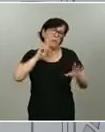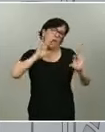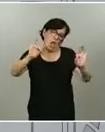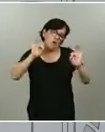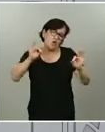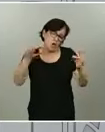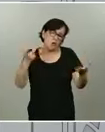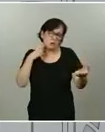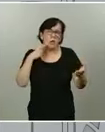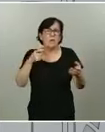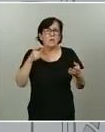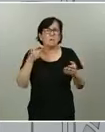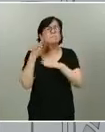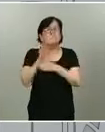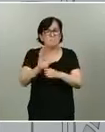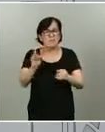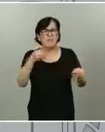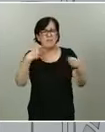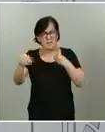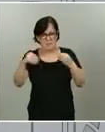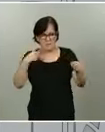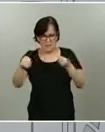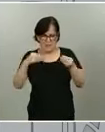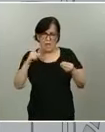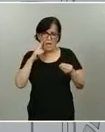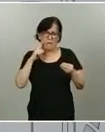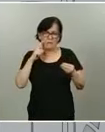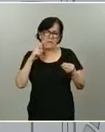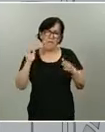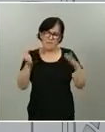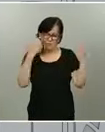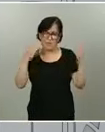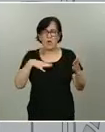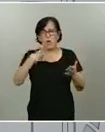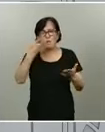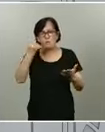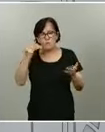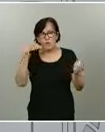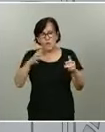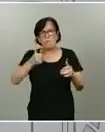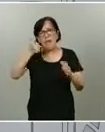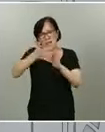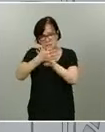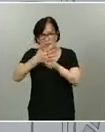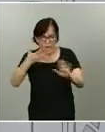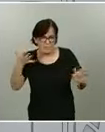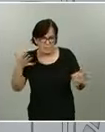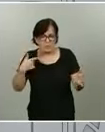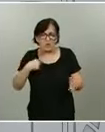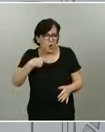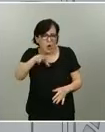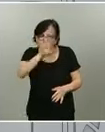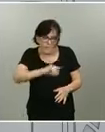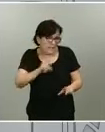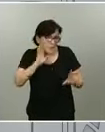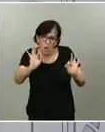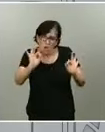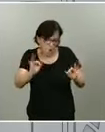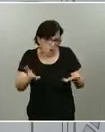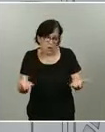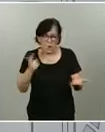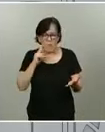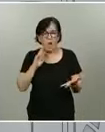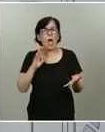incluso en muchos foros se puede plantear el ir más rápido. Eso yo lo entiendo, es lógico, la evolución es buena.